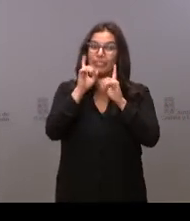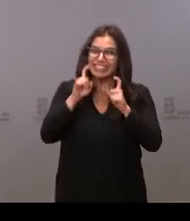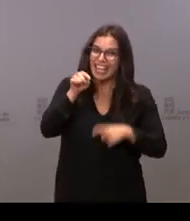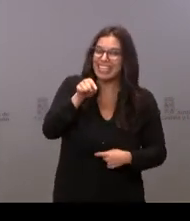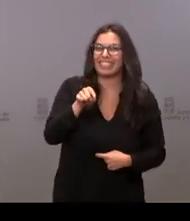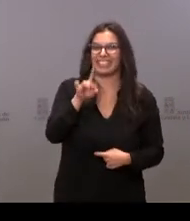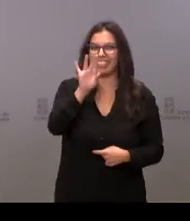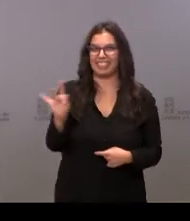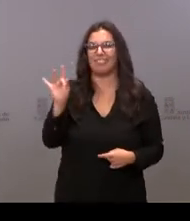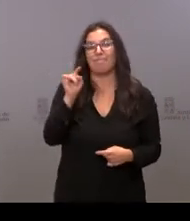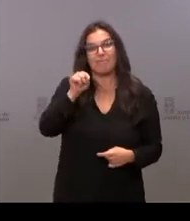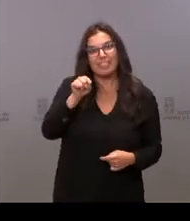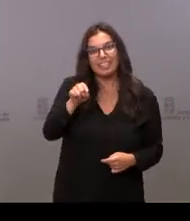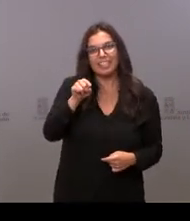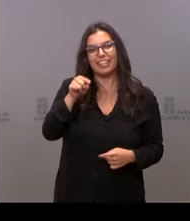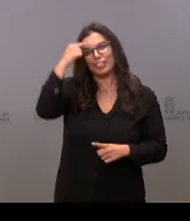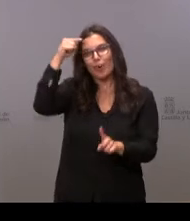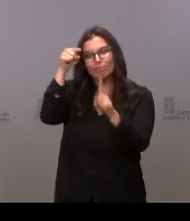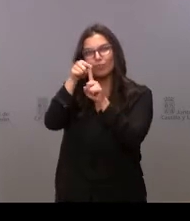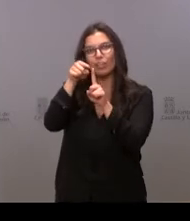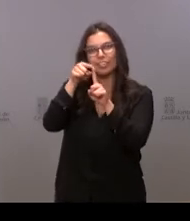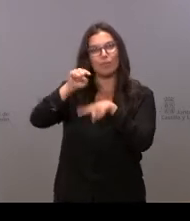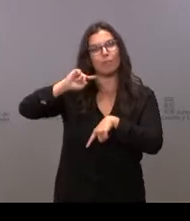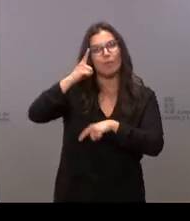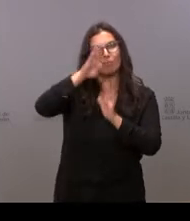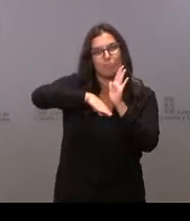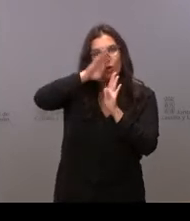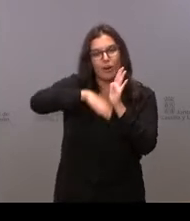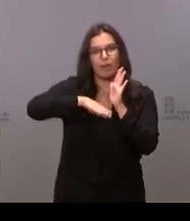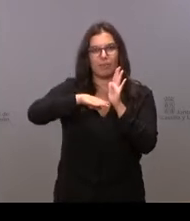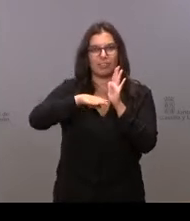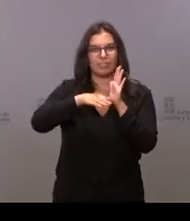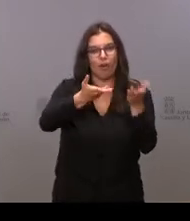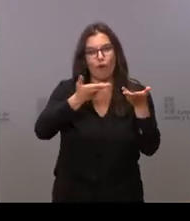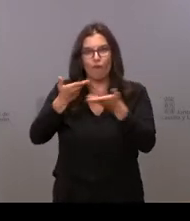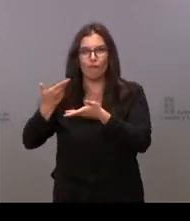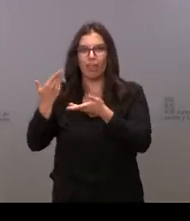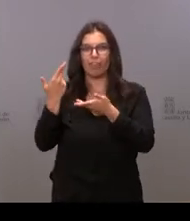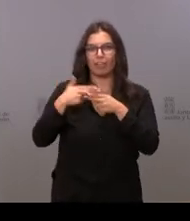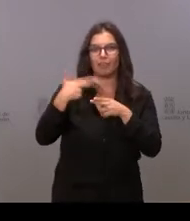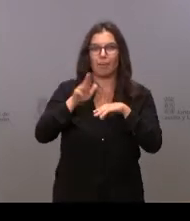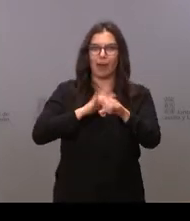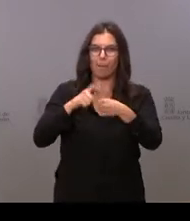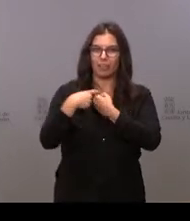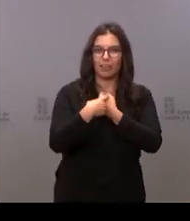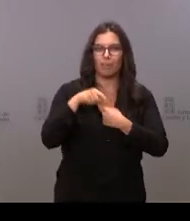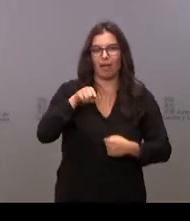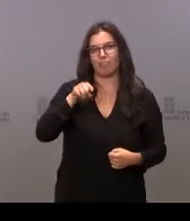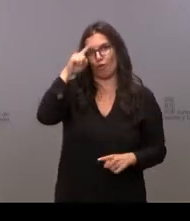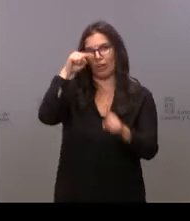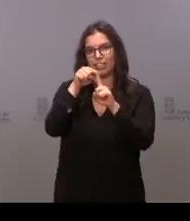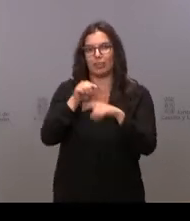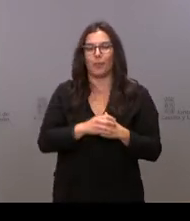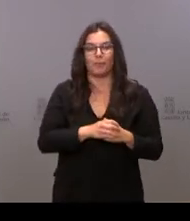a eso yo creo que es a eso a lo que va encaminado todo este tipo de programas en los que se participa. Y